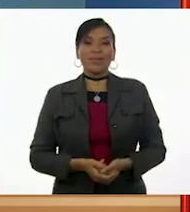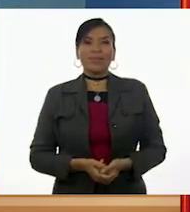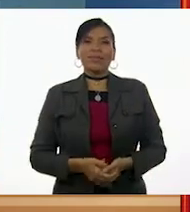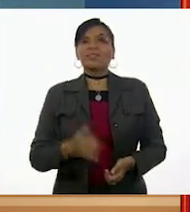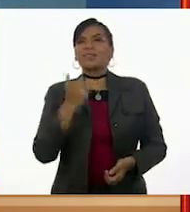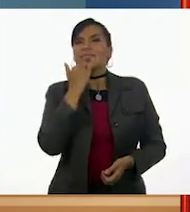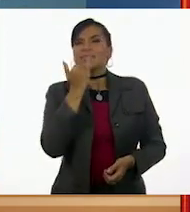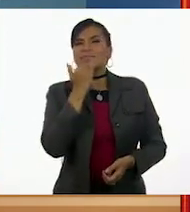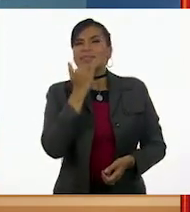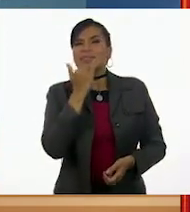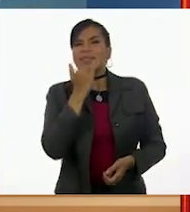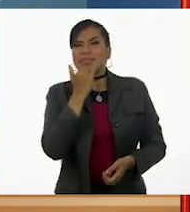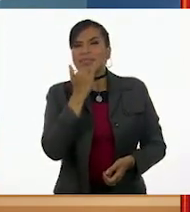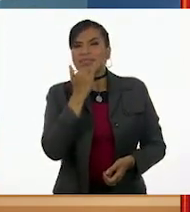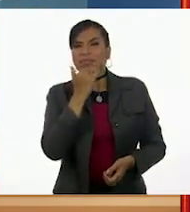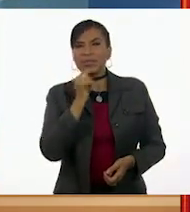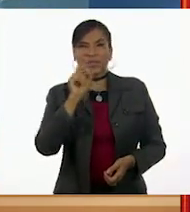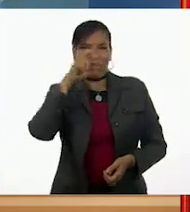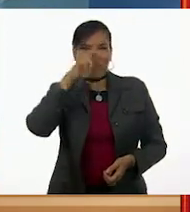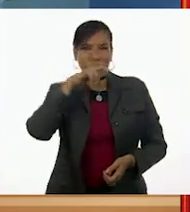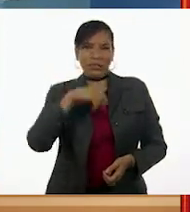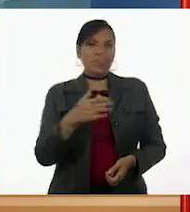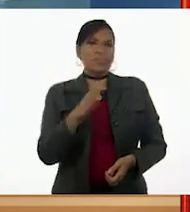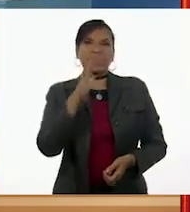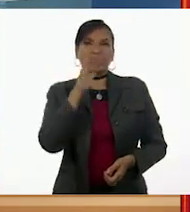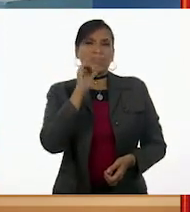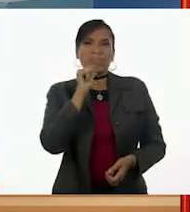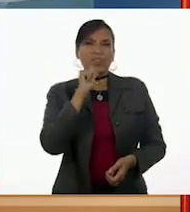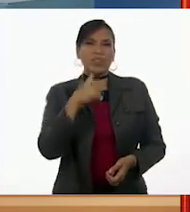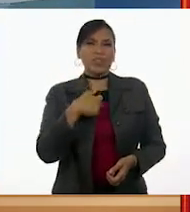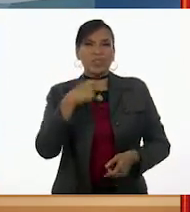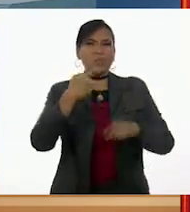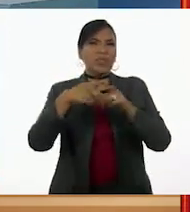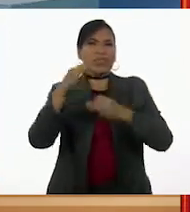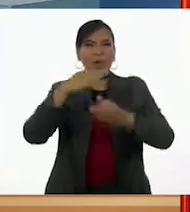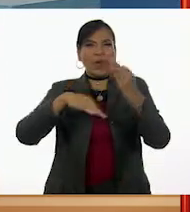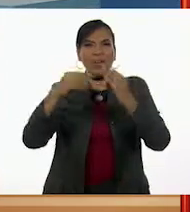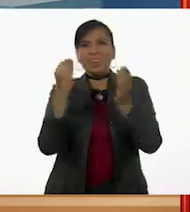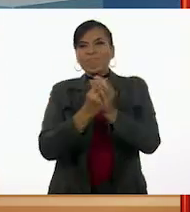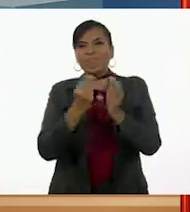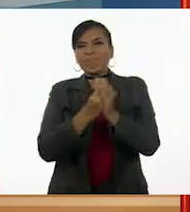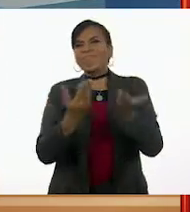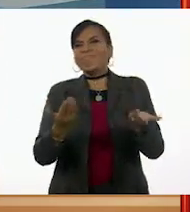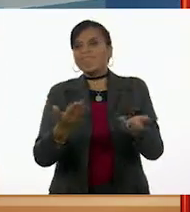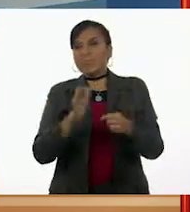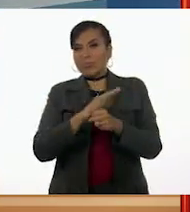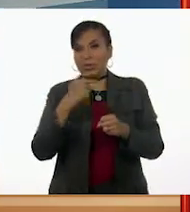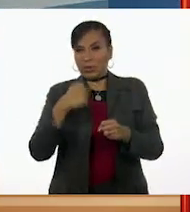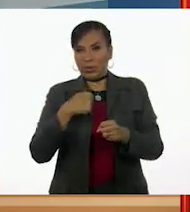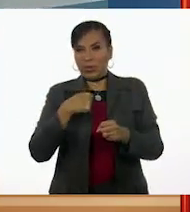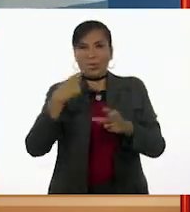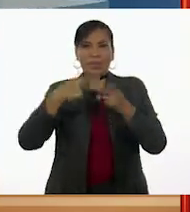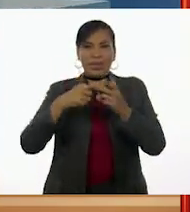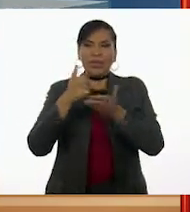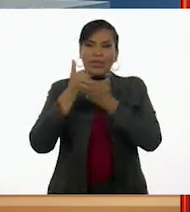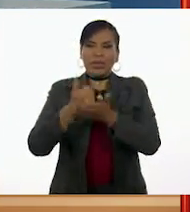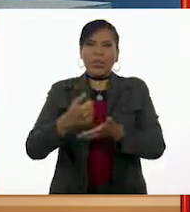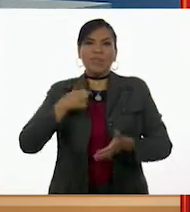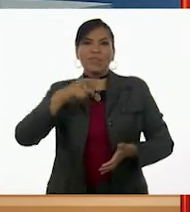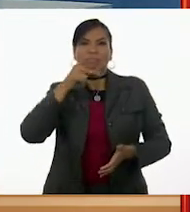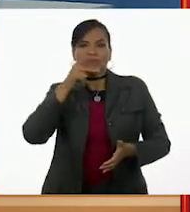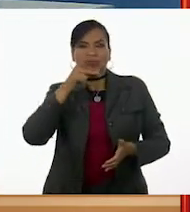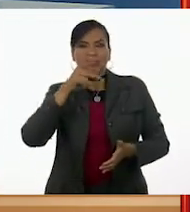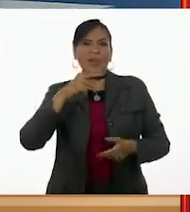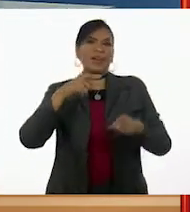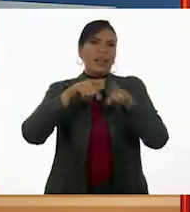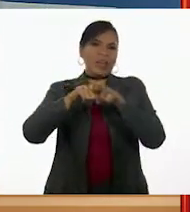Perdón, perdón, Lolo. No he podido estar en todas las clases porque empecé a ayudar a mi papá y hermanos en la